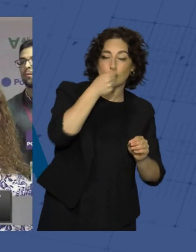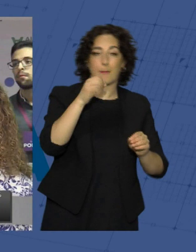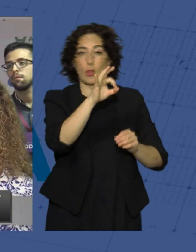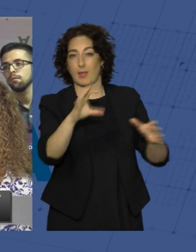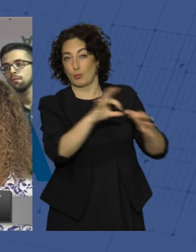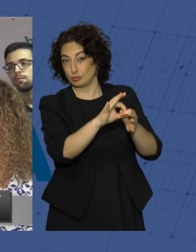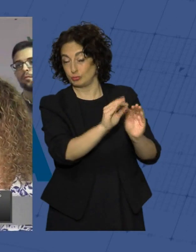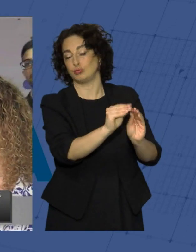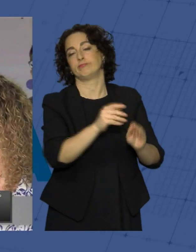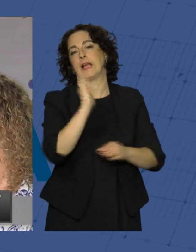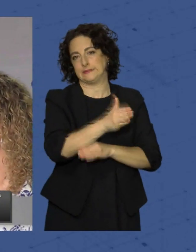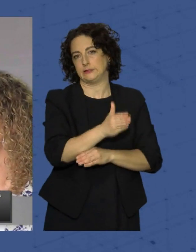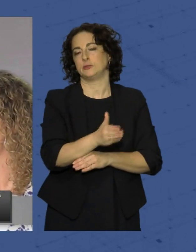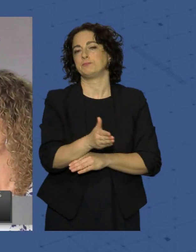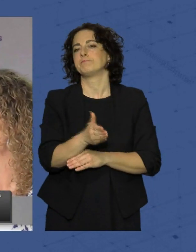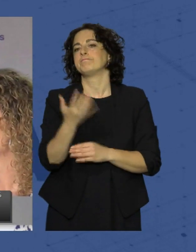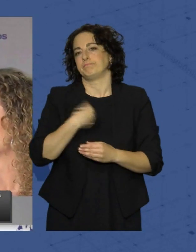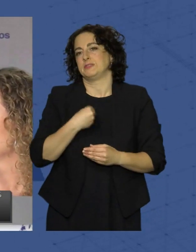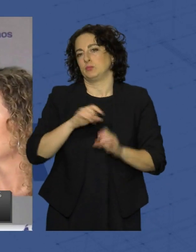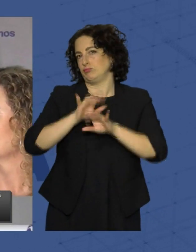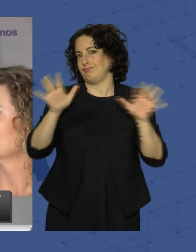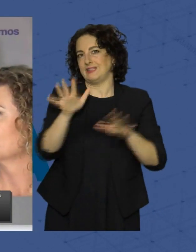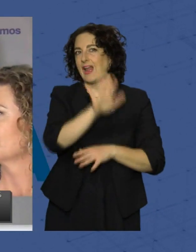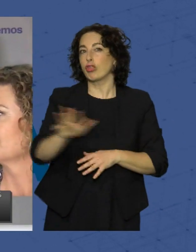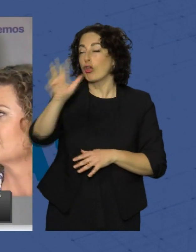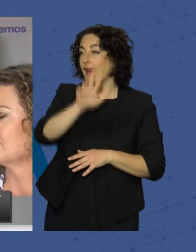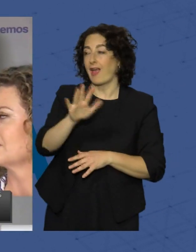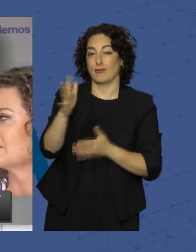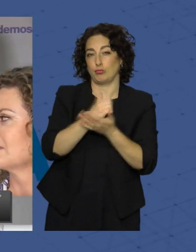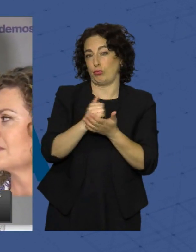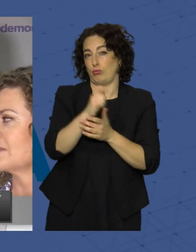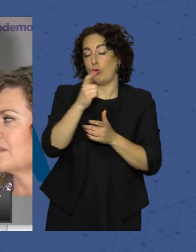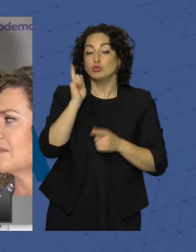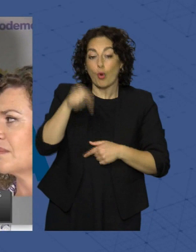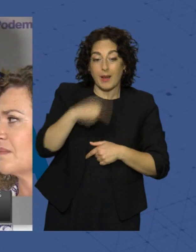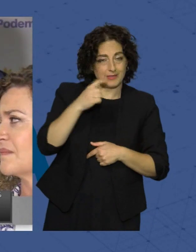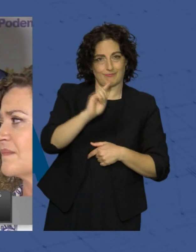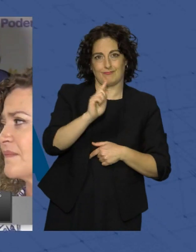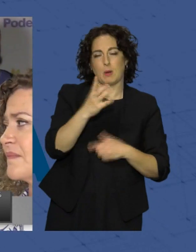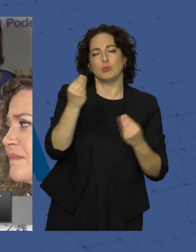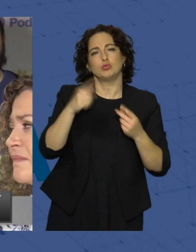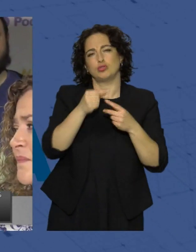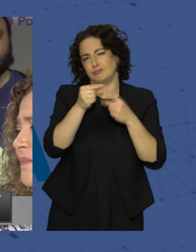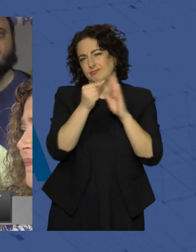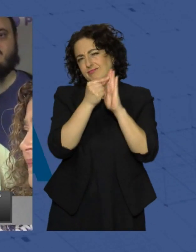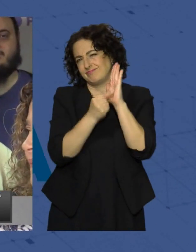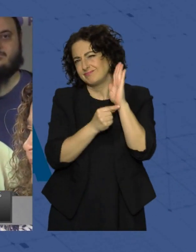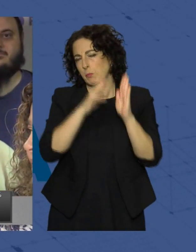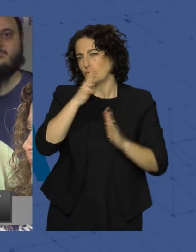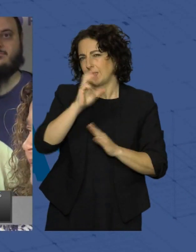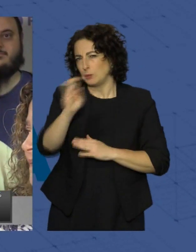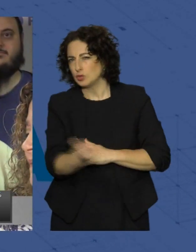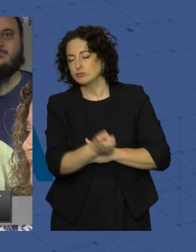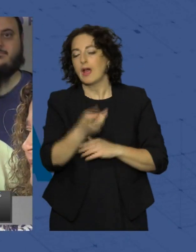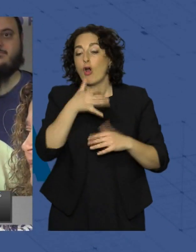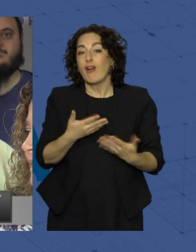hay una ola reaccionaria evidente en todo el territorio nacional, no solo en Almería. Son muchos factores. Hacer un análisis,